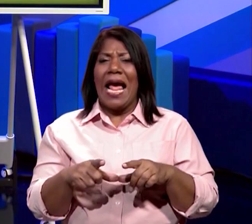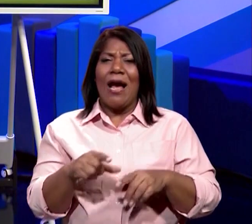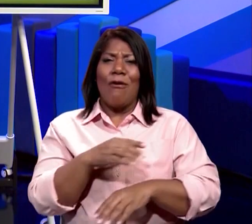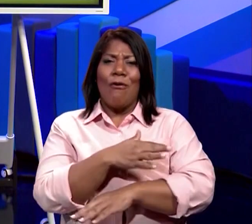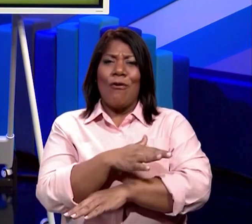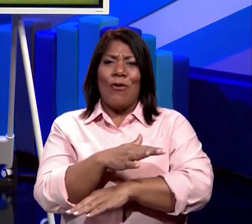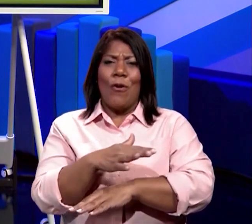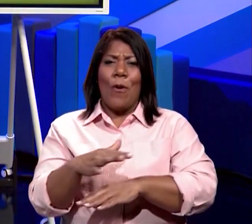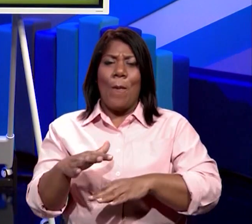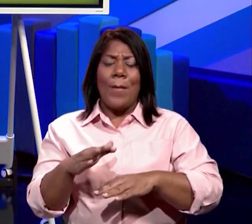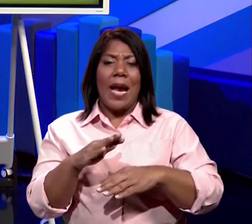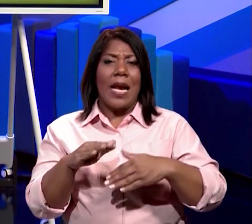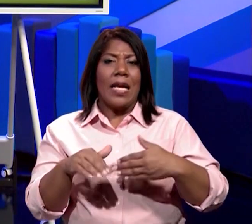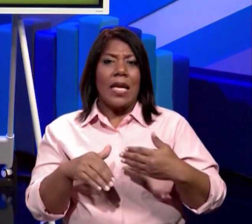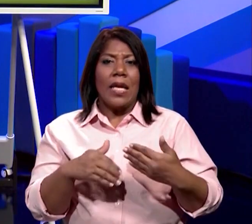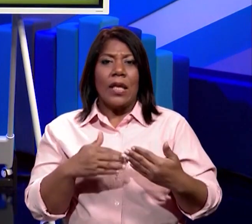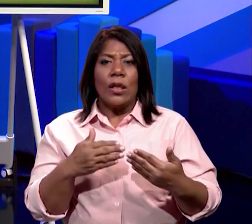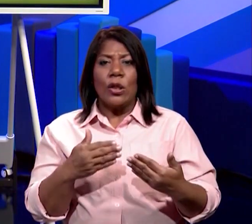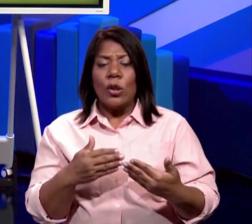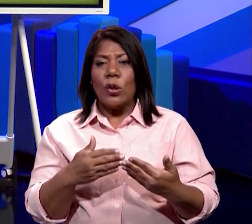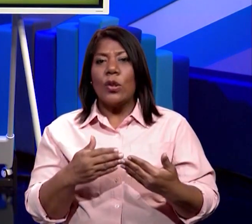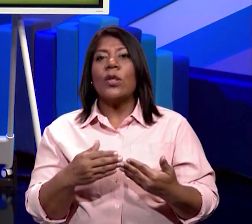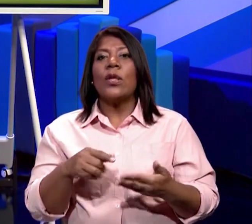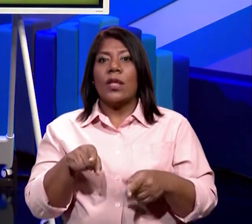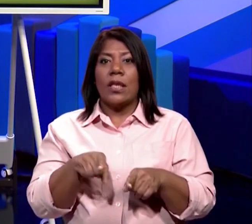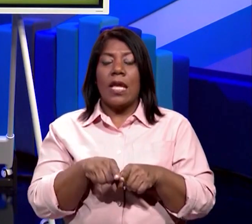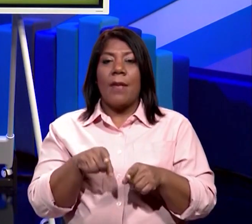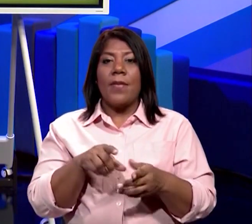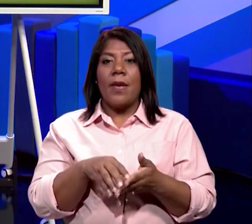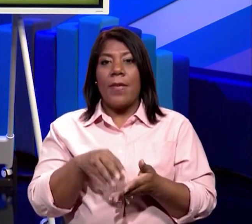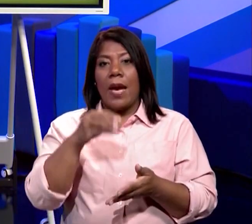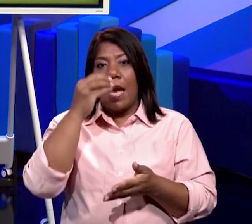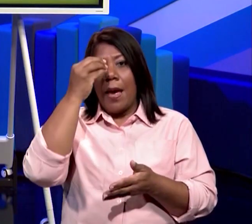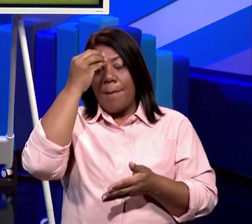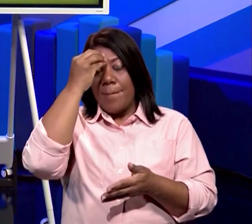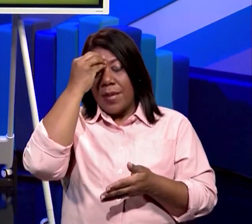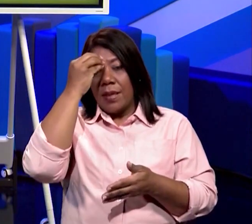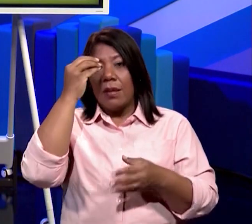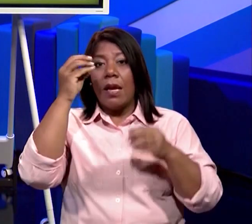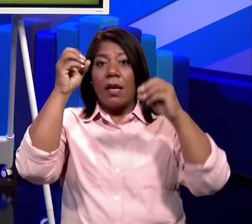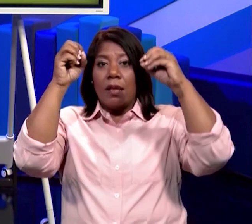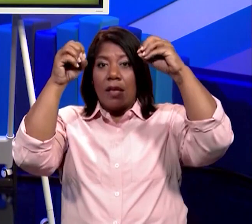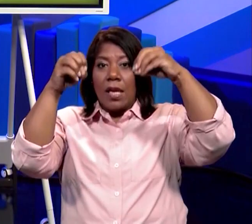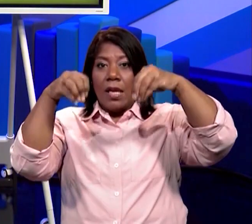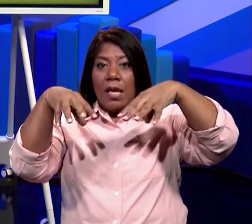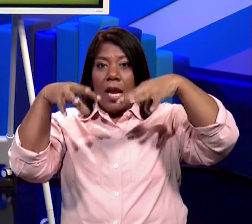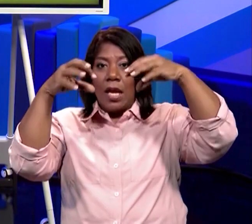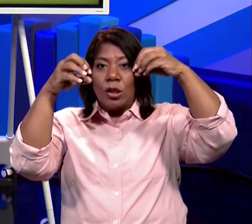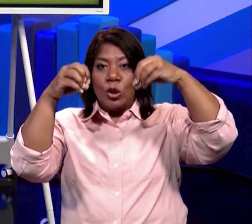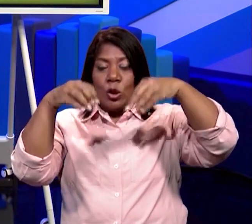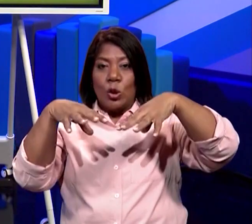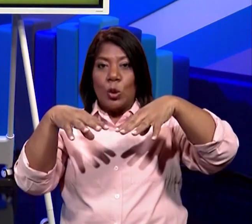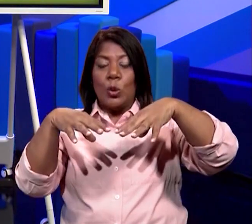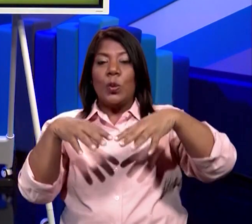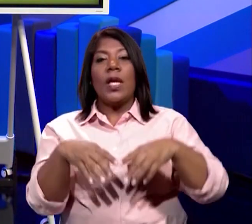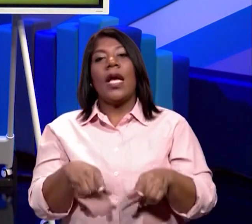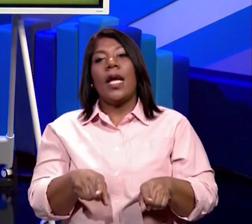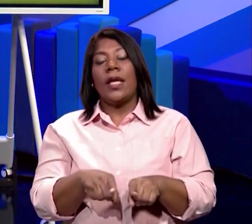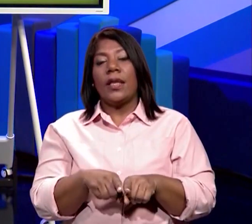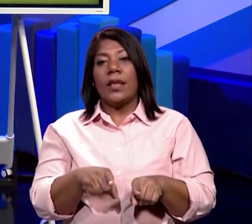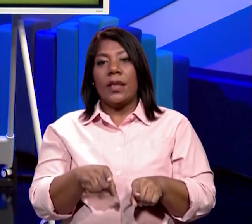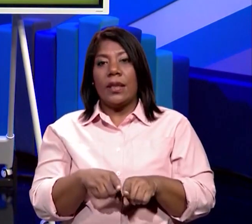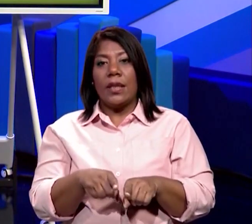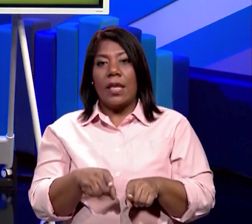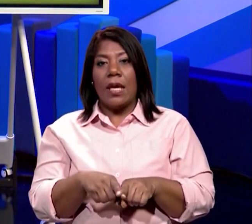lo que es precipitación cuando cae del cielo, de la lluvia, la atmósfera, lo que es